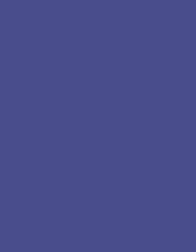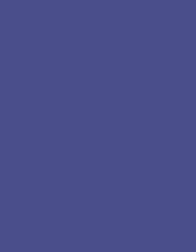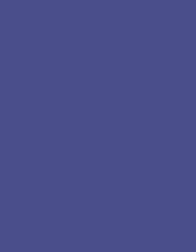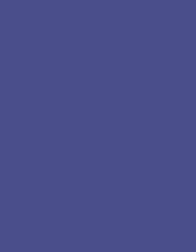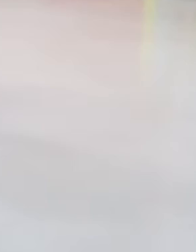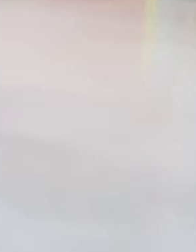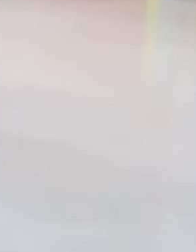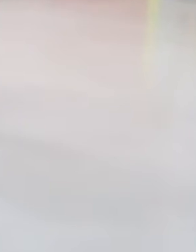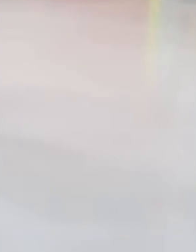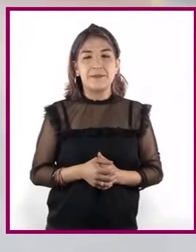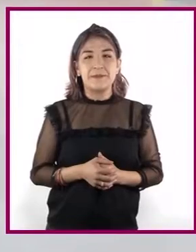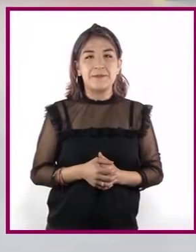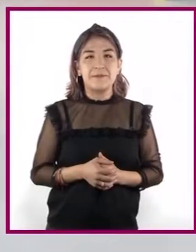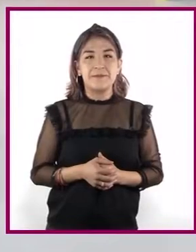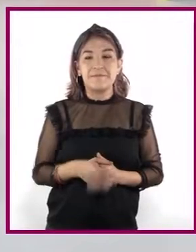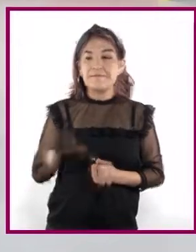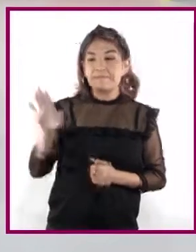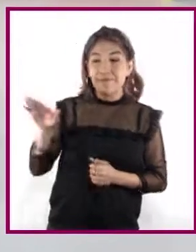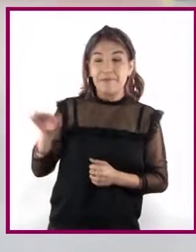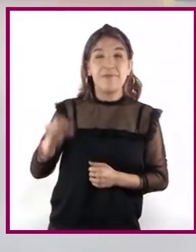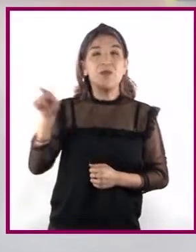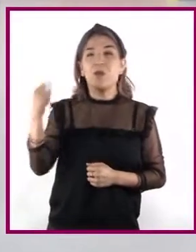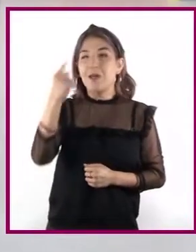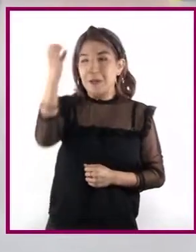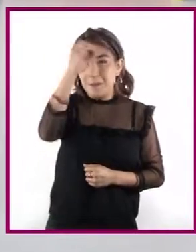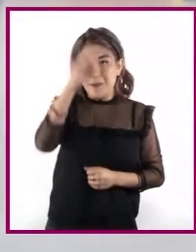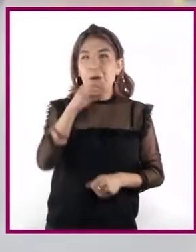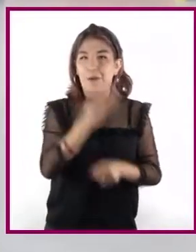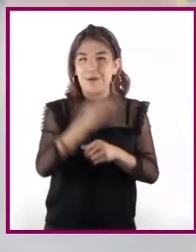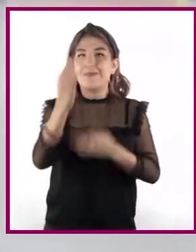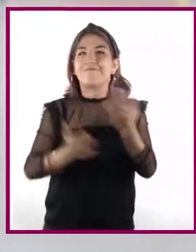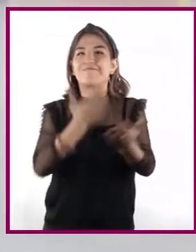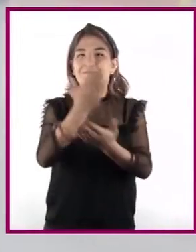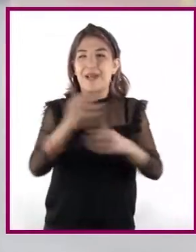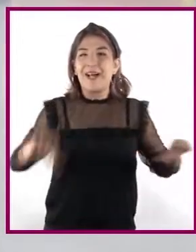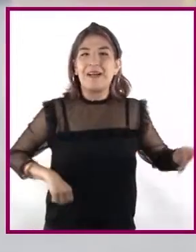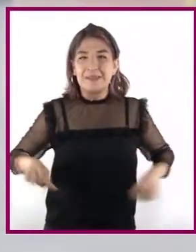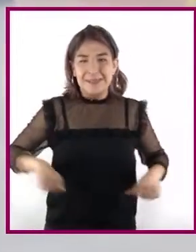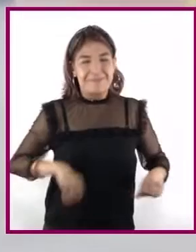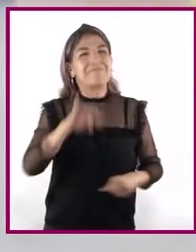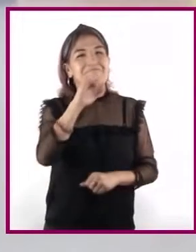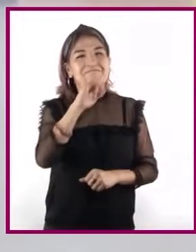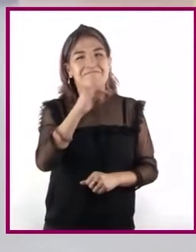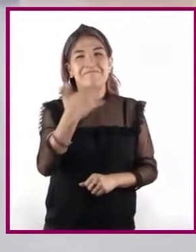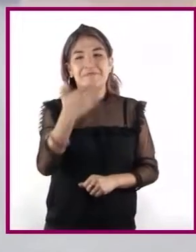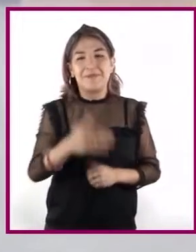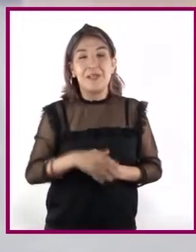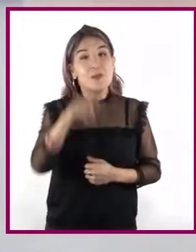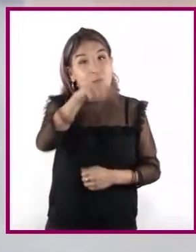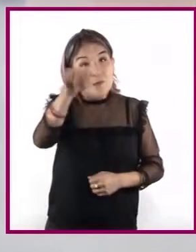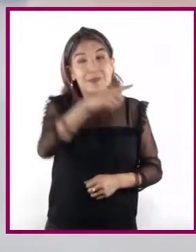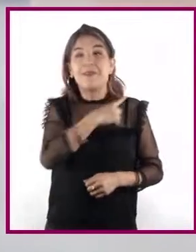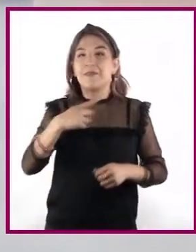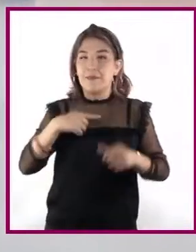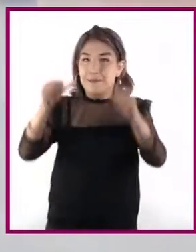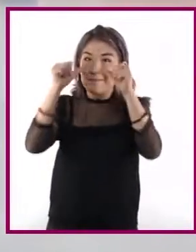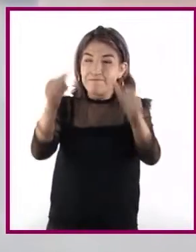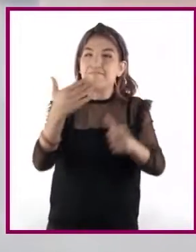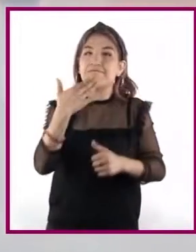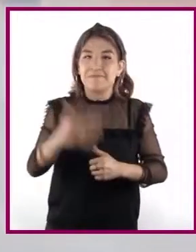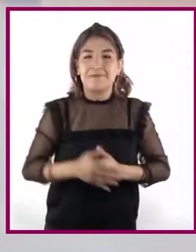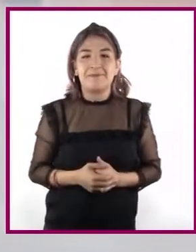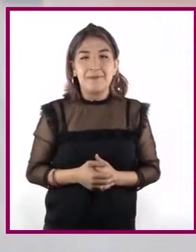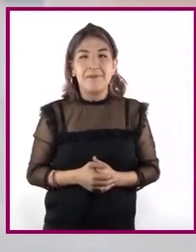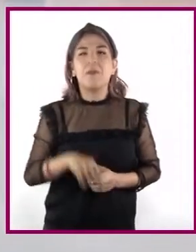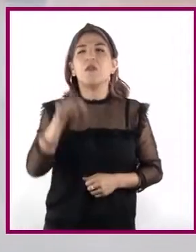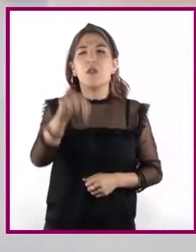Irma, ¿qué te parece si les proponemos un pequeño reto? Me parece muy bien. Pongan mucha atención. En las